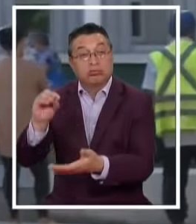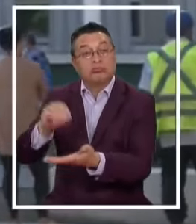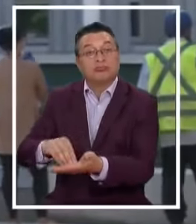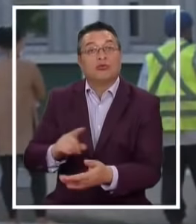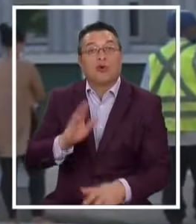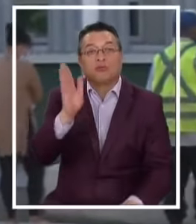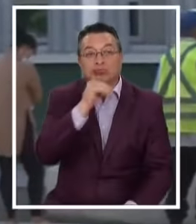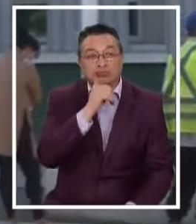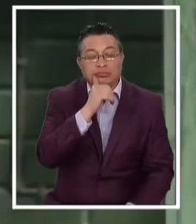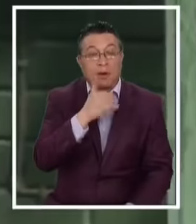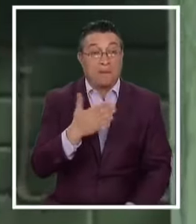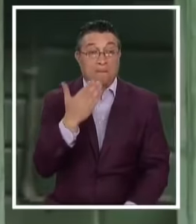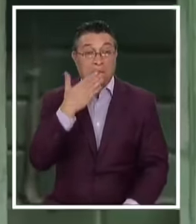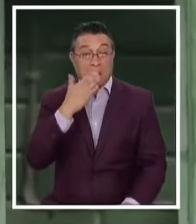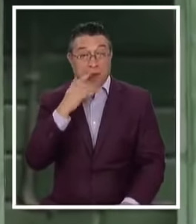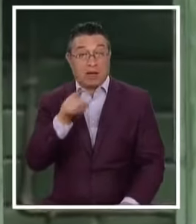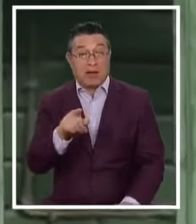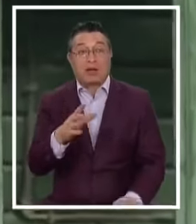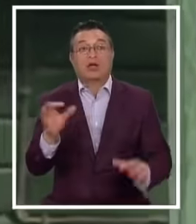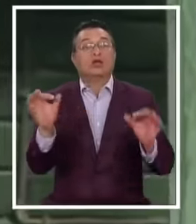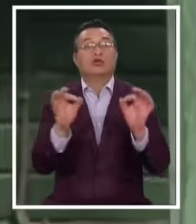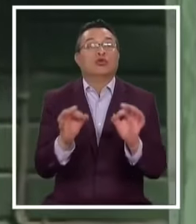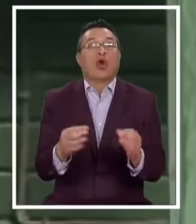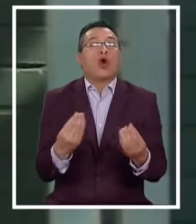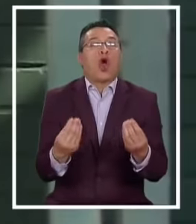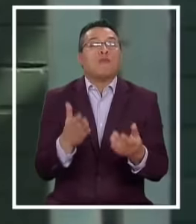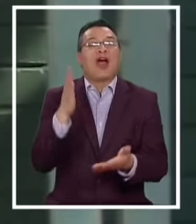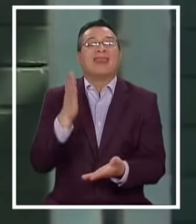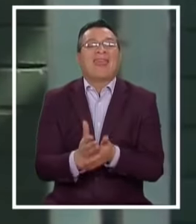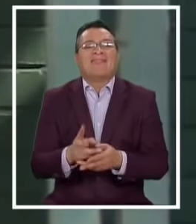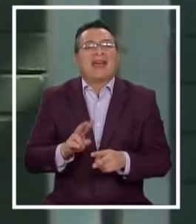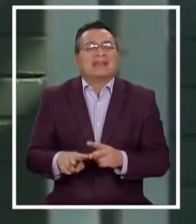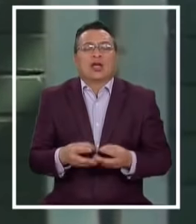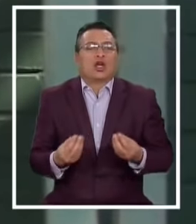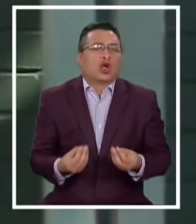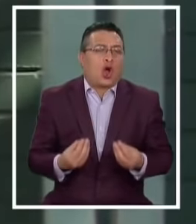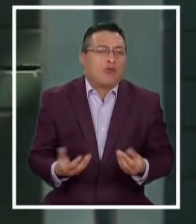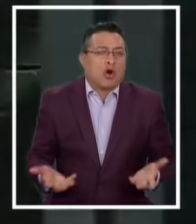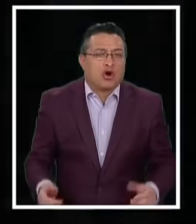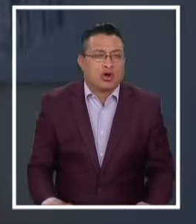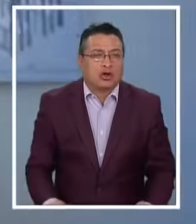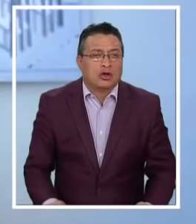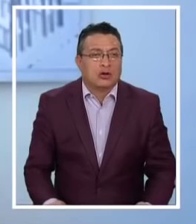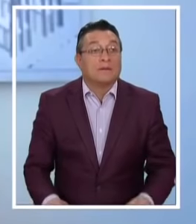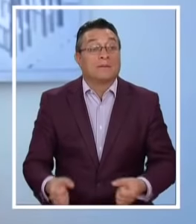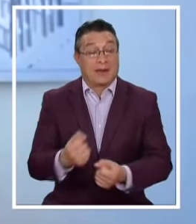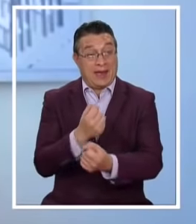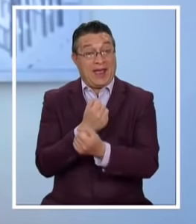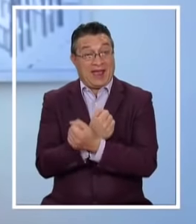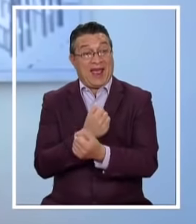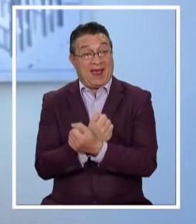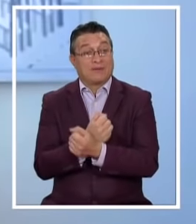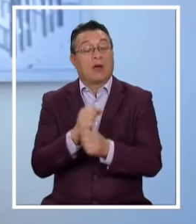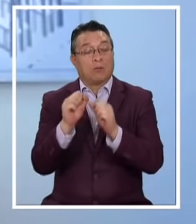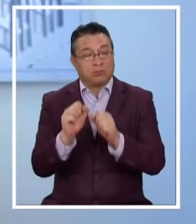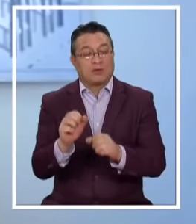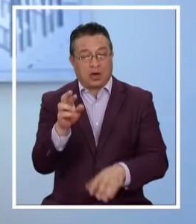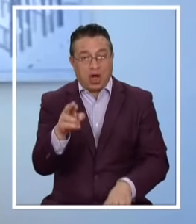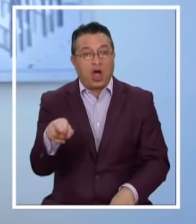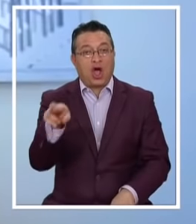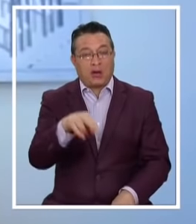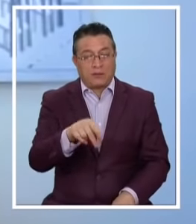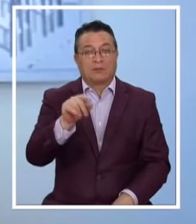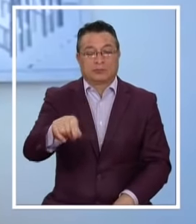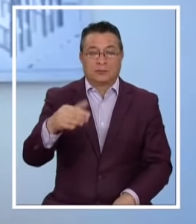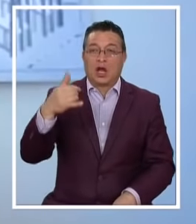Expertos explican Cómo se debe actuar En este tipo de casos El carabinero Puede nuevamente Llamar al